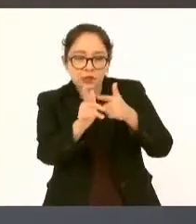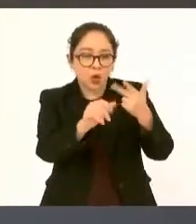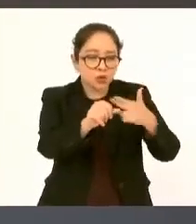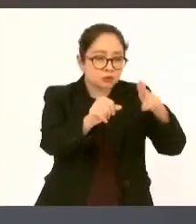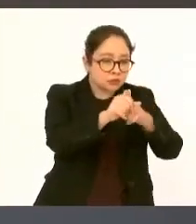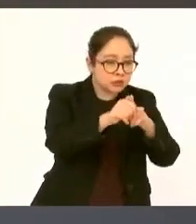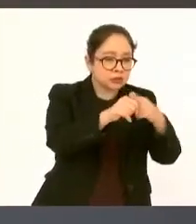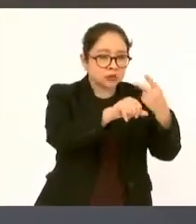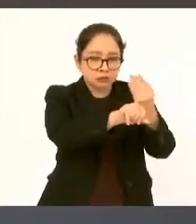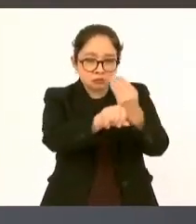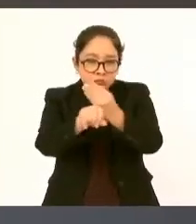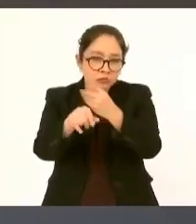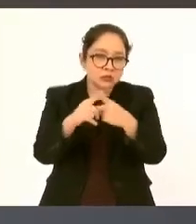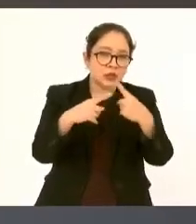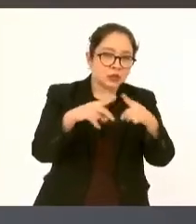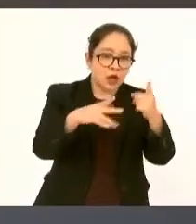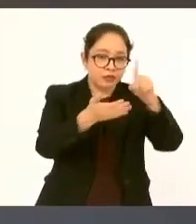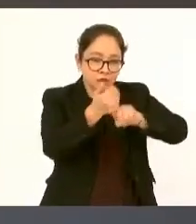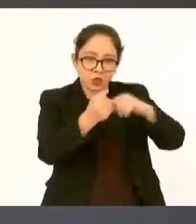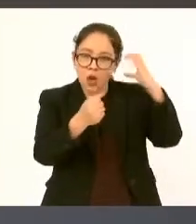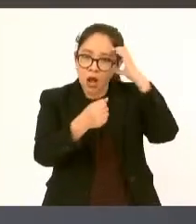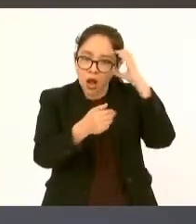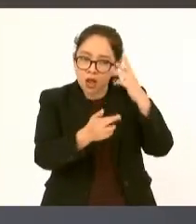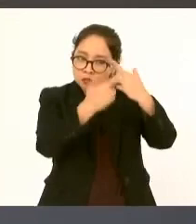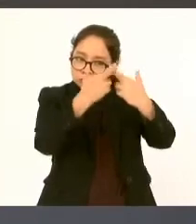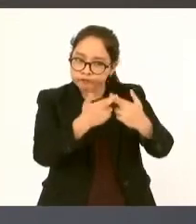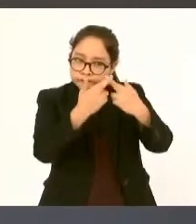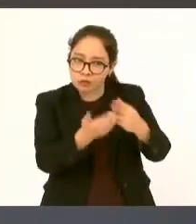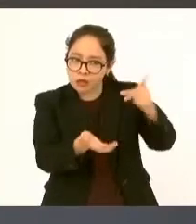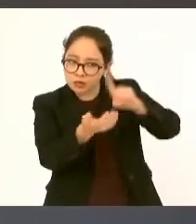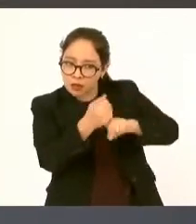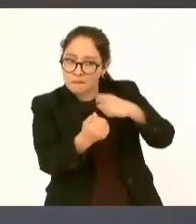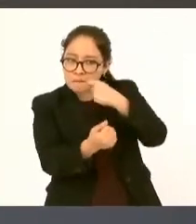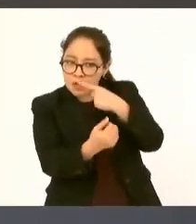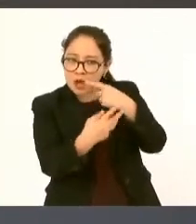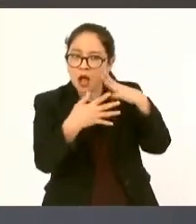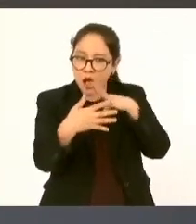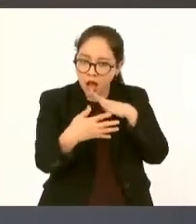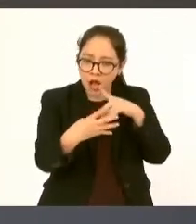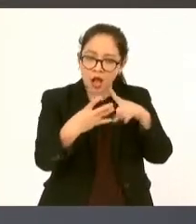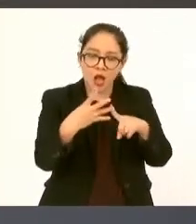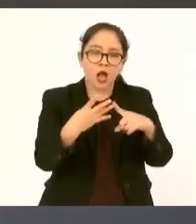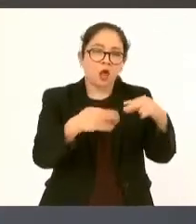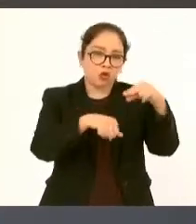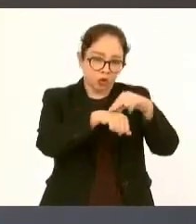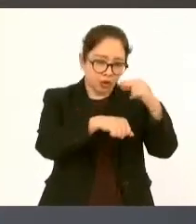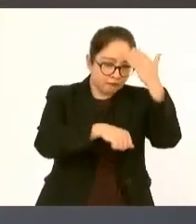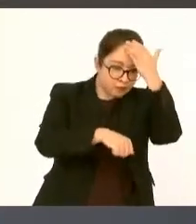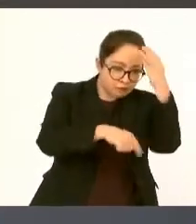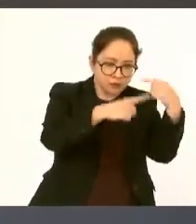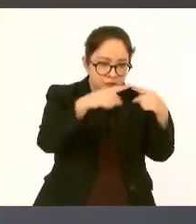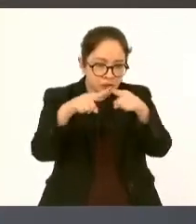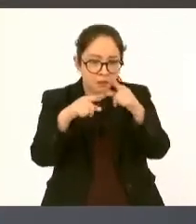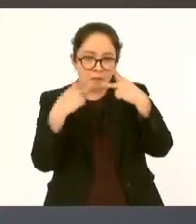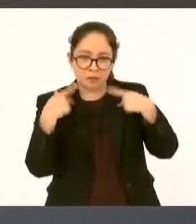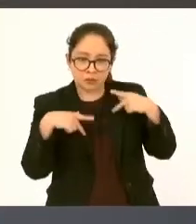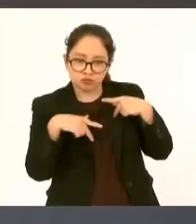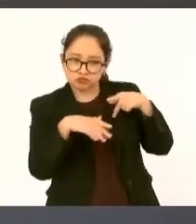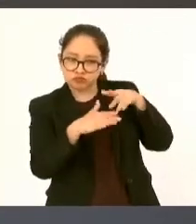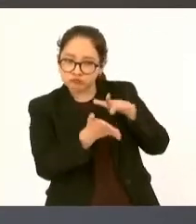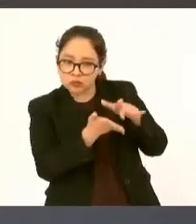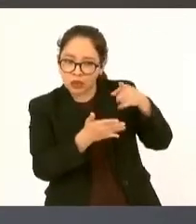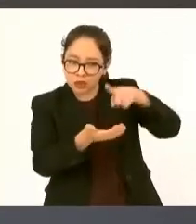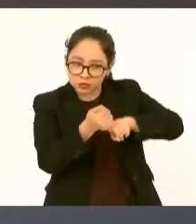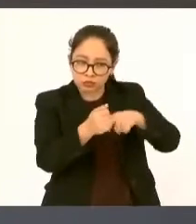hospitales camas que no falte la medicina que se tengan médicos en centros de salud